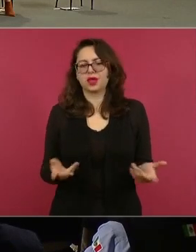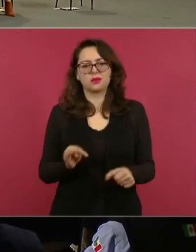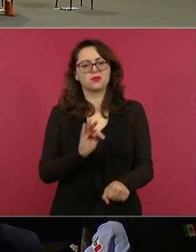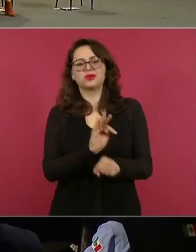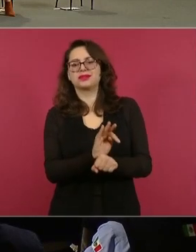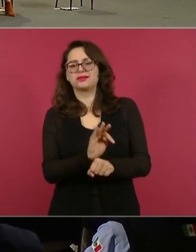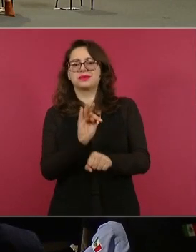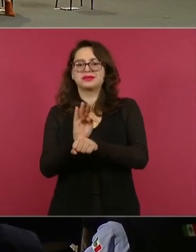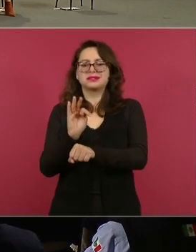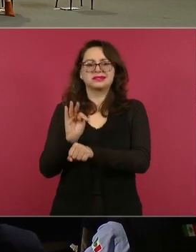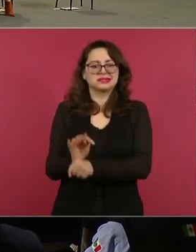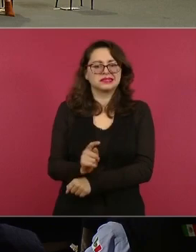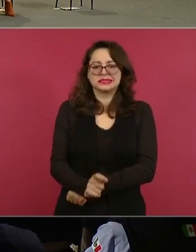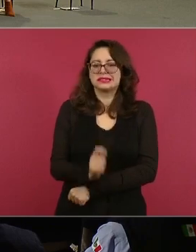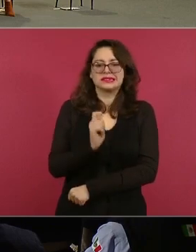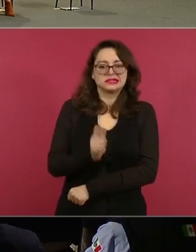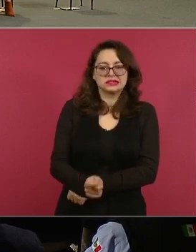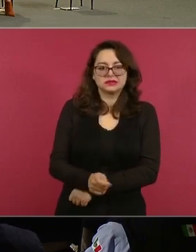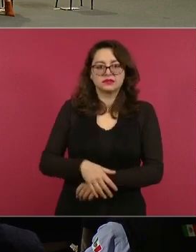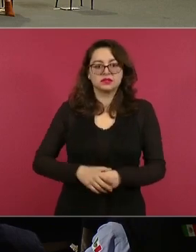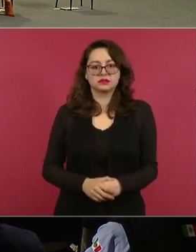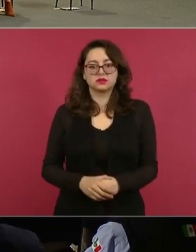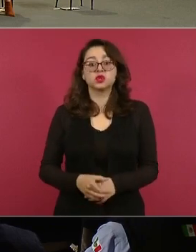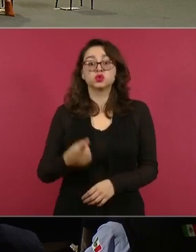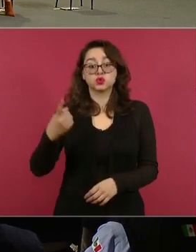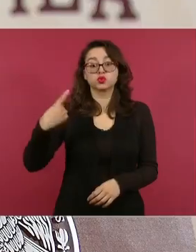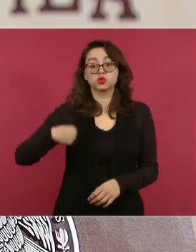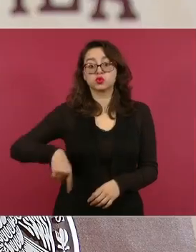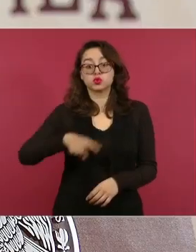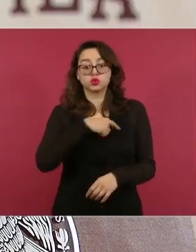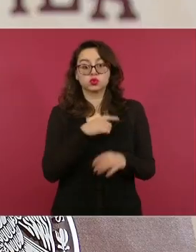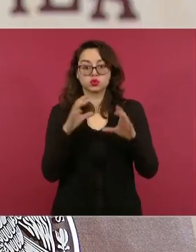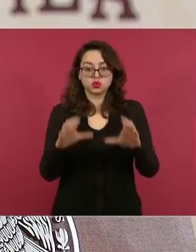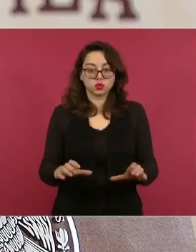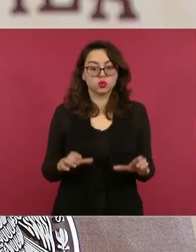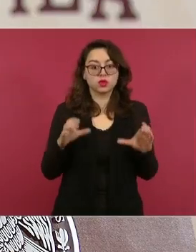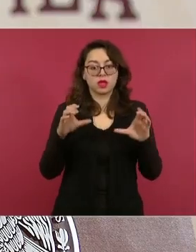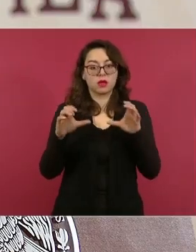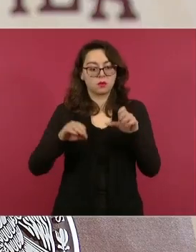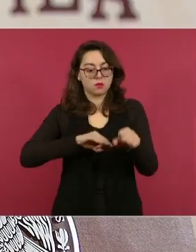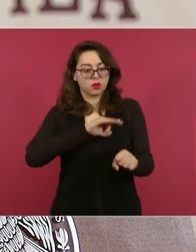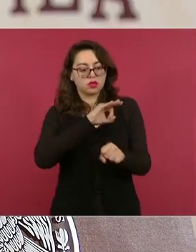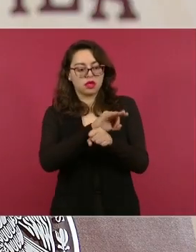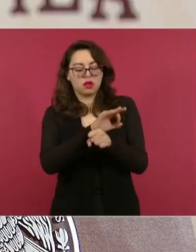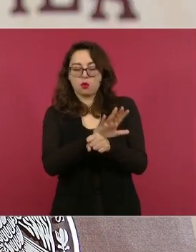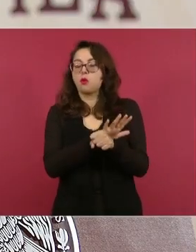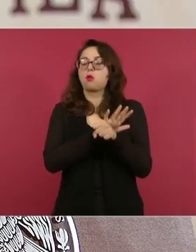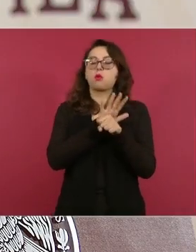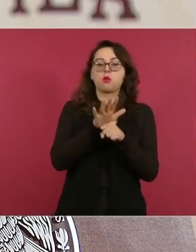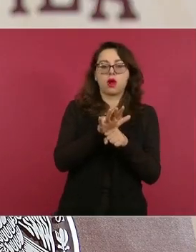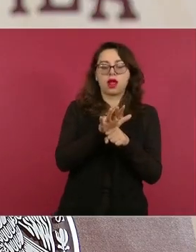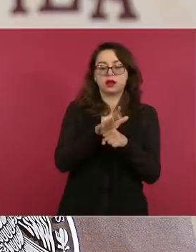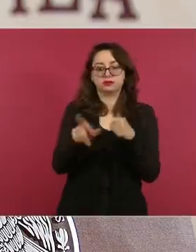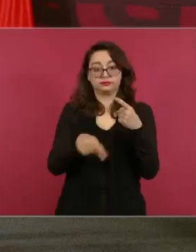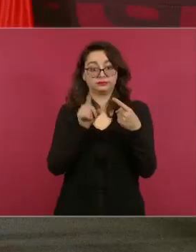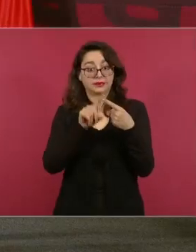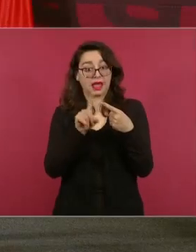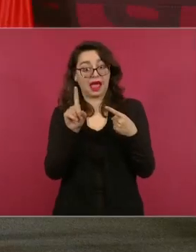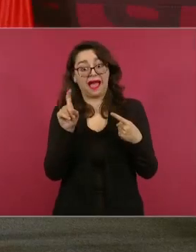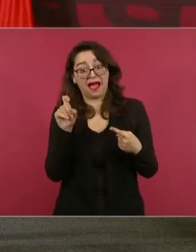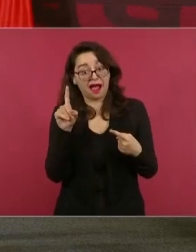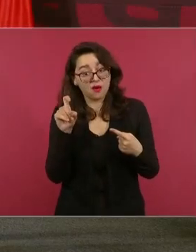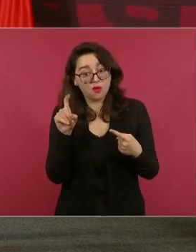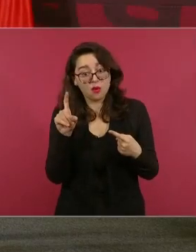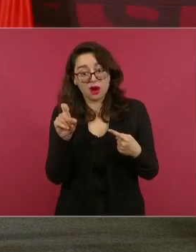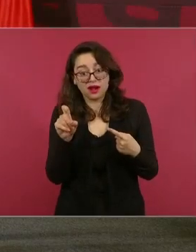hablamos de áreas naturales protegidas. Esto es lo que estamos cuidando y salvaguardando. Estamos salvaguardando las reservas de aguas del país.